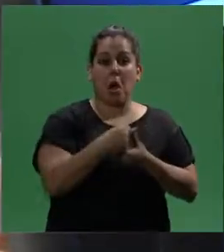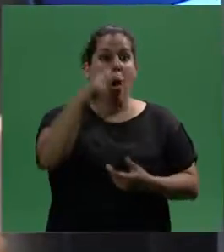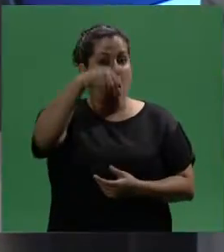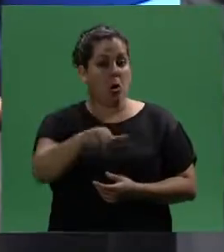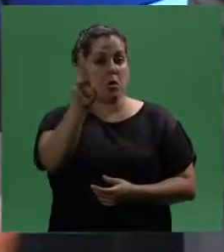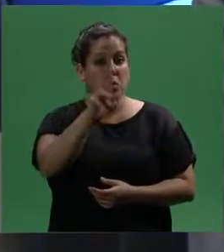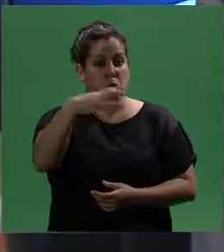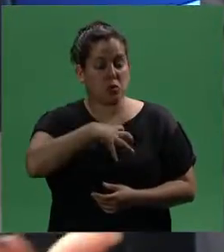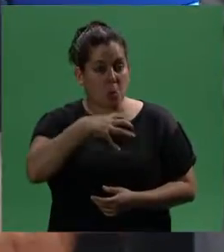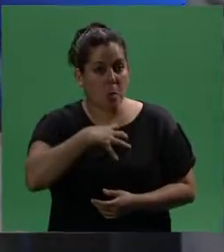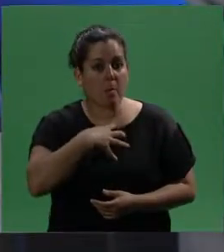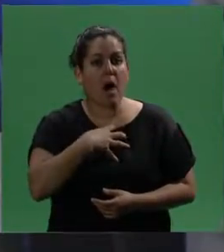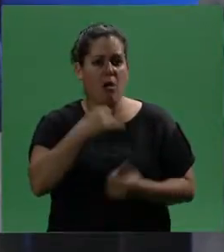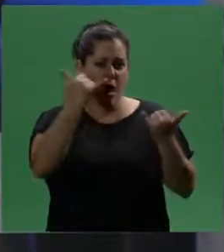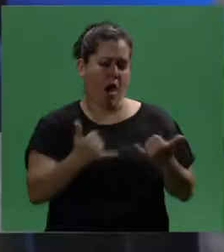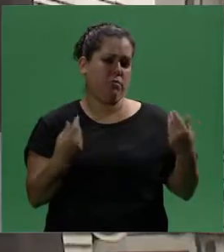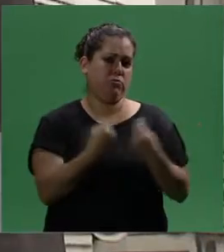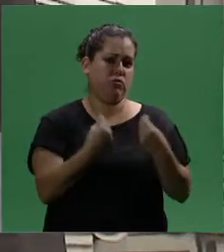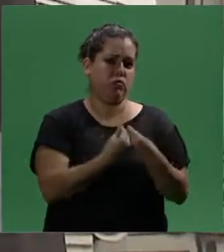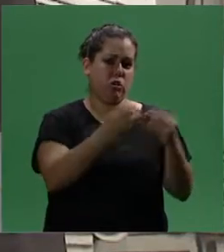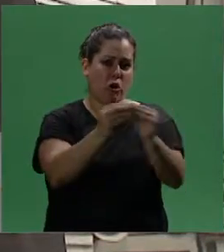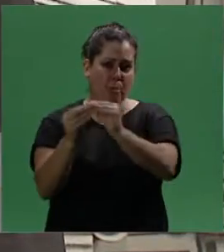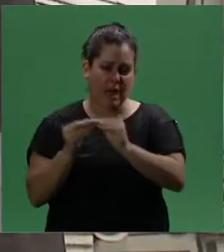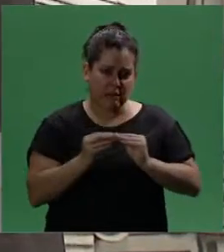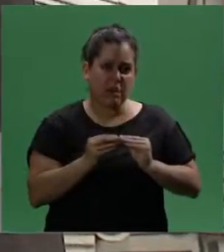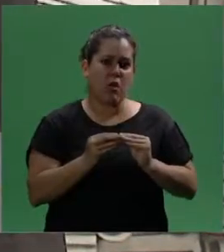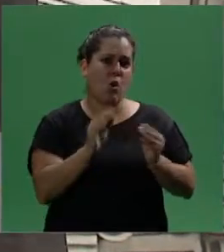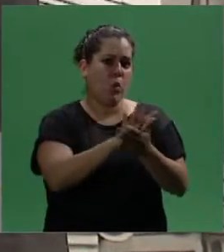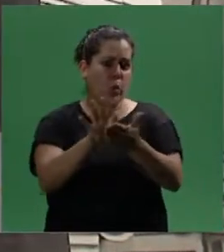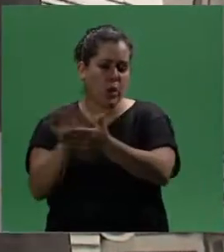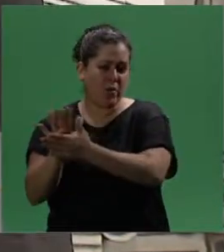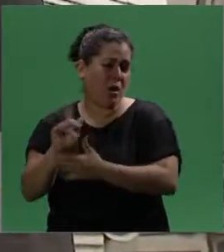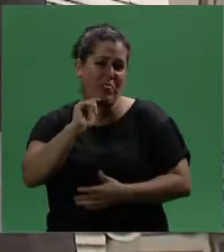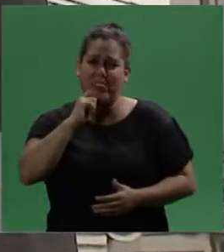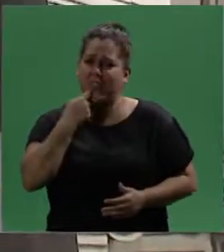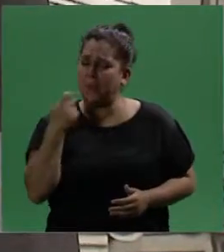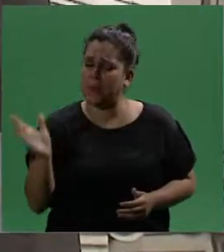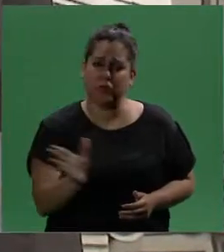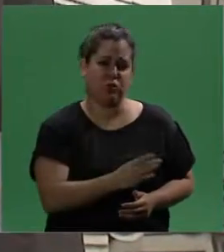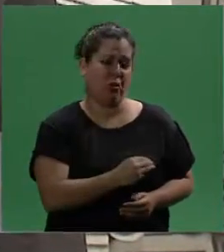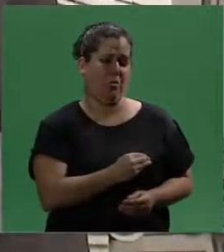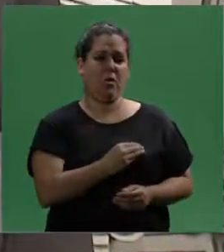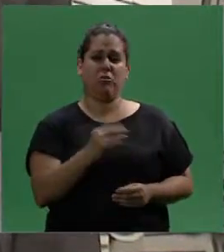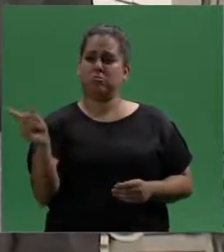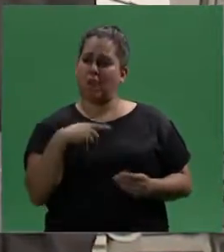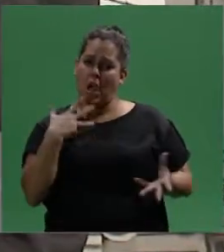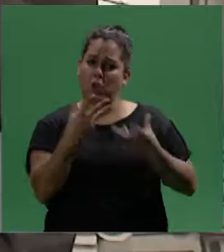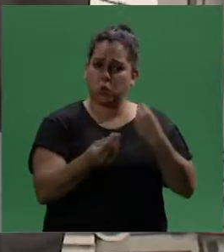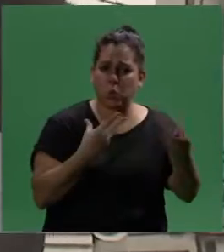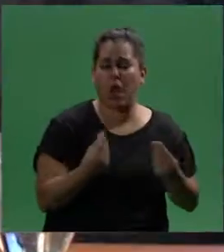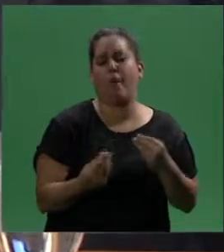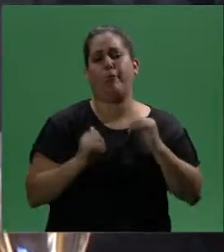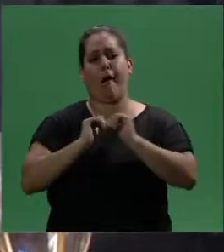Hoy por hoy, Recursos Humanos está tomando... Tenemos un montón de compañeros legislativos, nuevos, divinos todos, a quienes